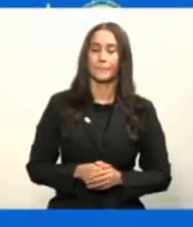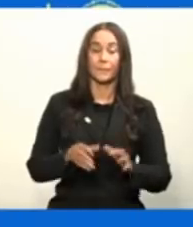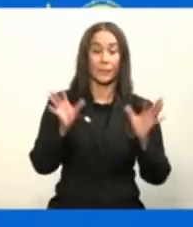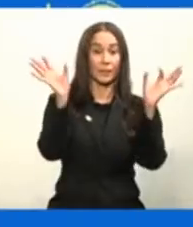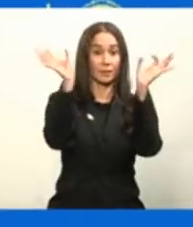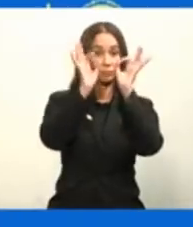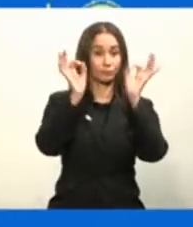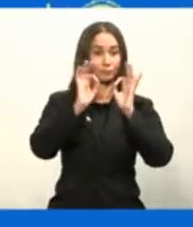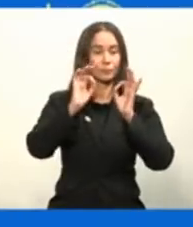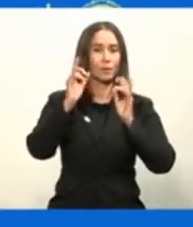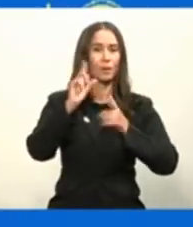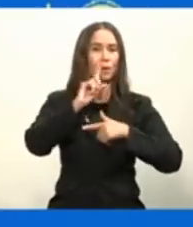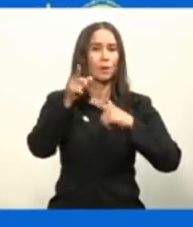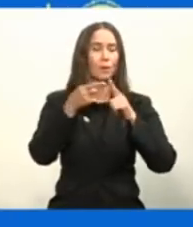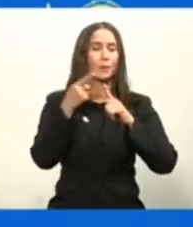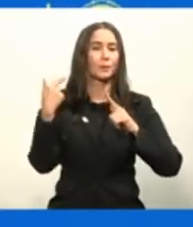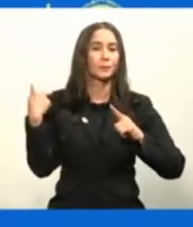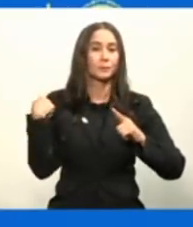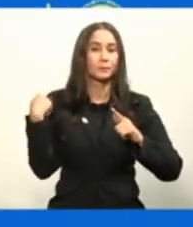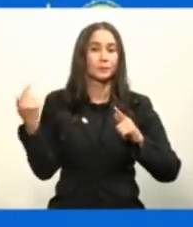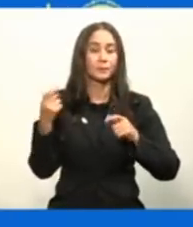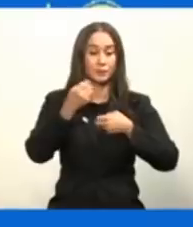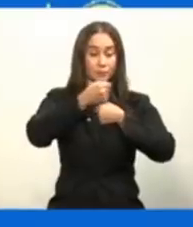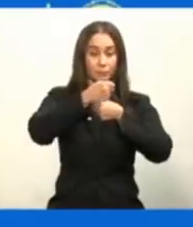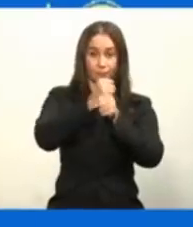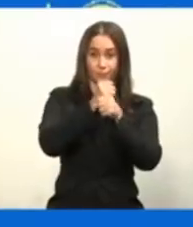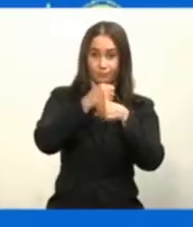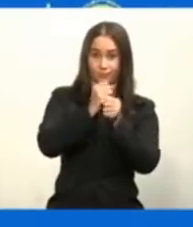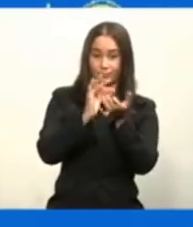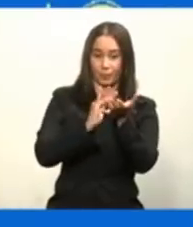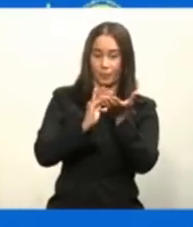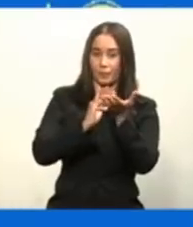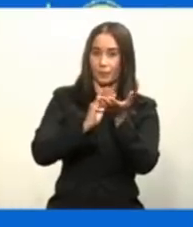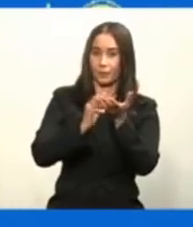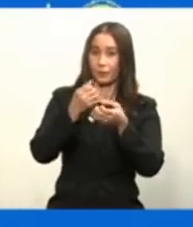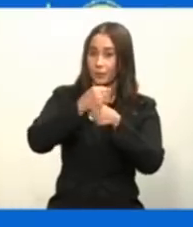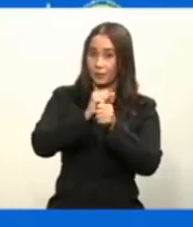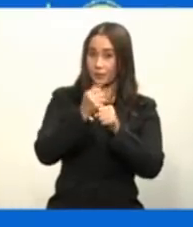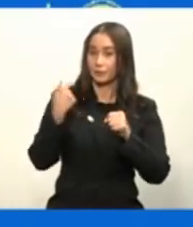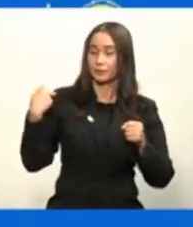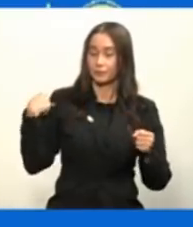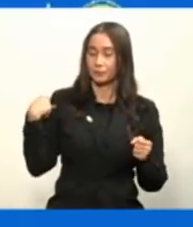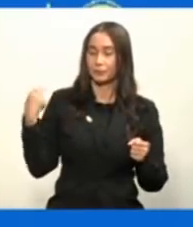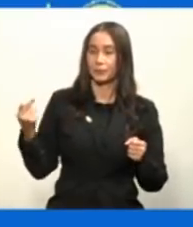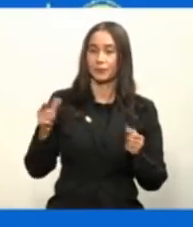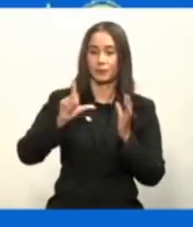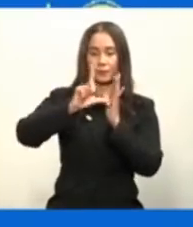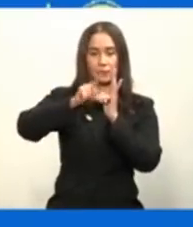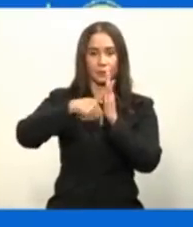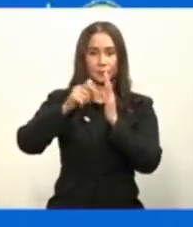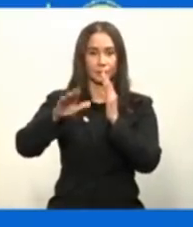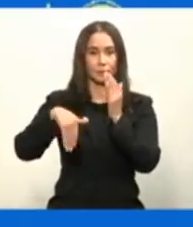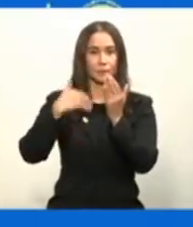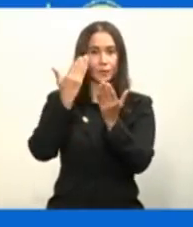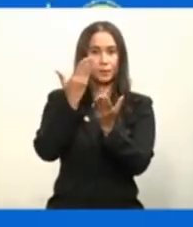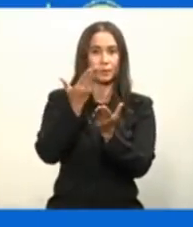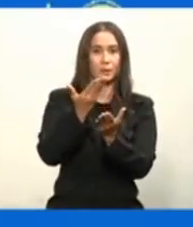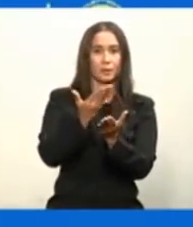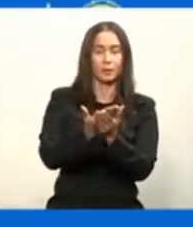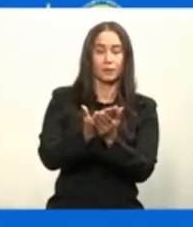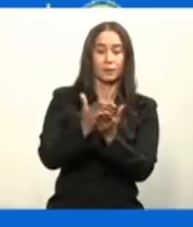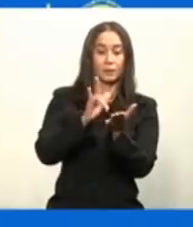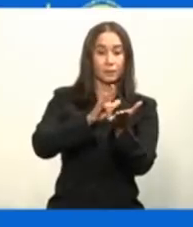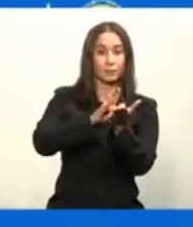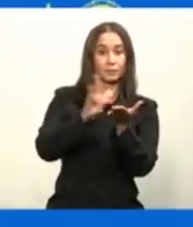damos seguimiento, desde los laboratorios que han producido las vacunas, luego, pues, llega a los